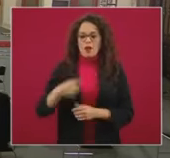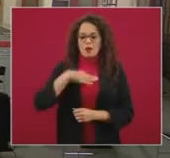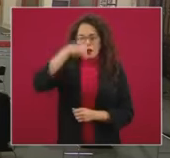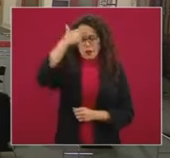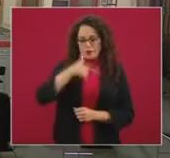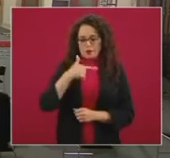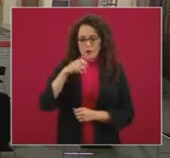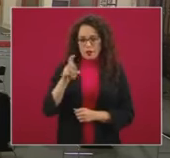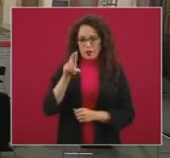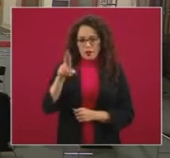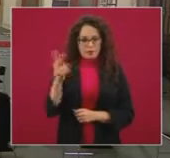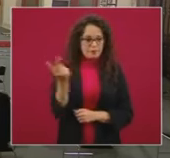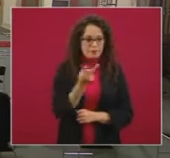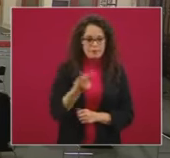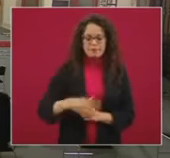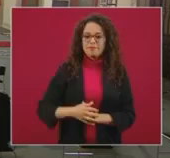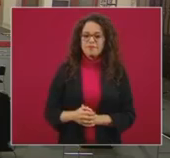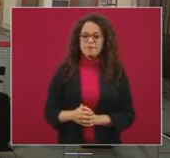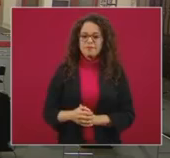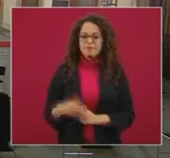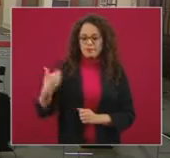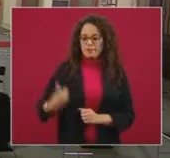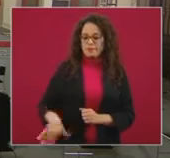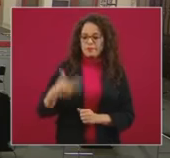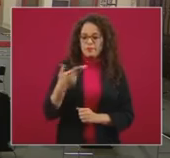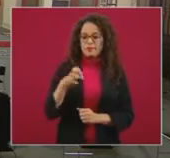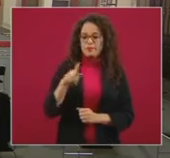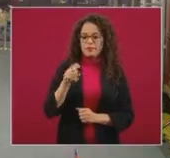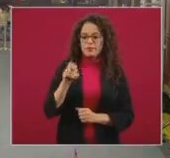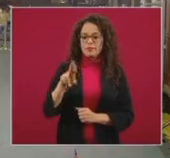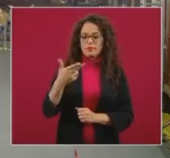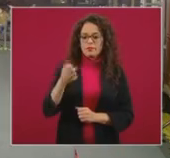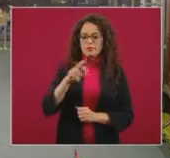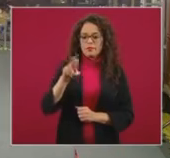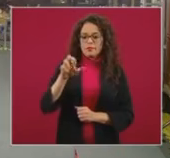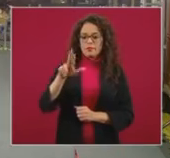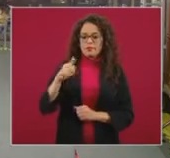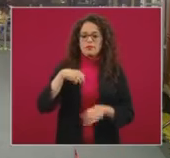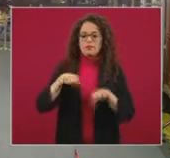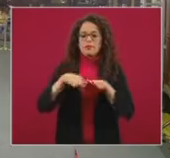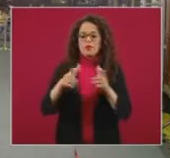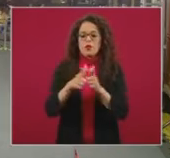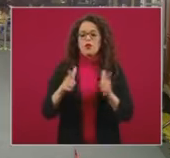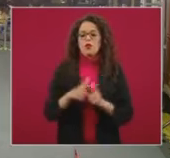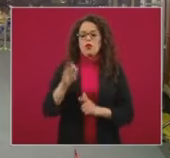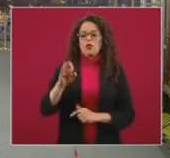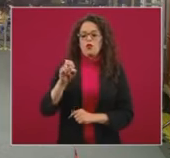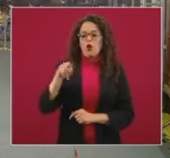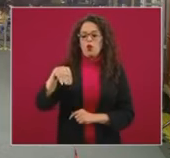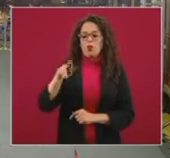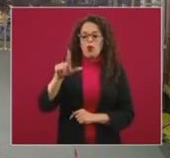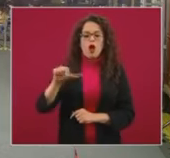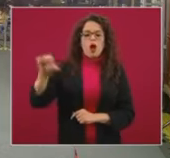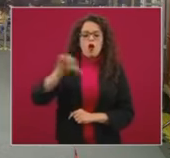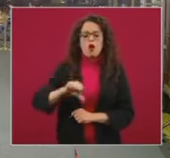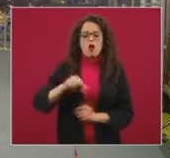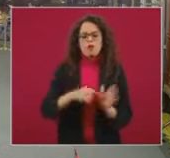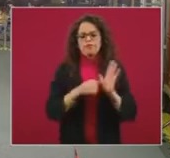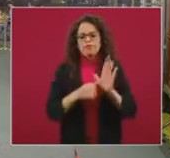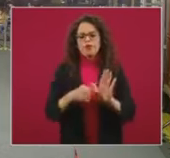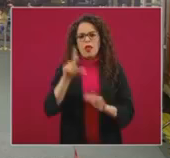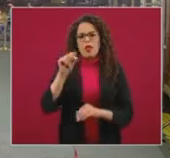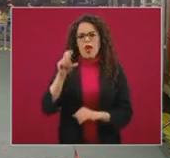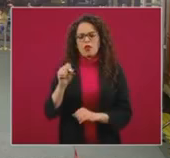doctores. Héctor Herrera Arguelles, de Grupo Fórmula. Pareciera que los datos que hoy se dan a conocer